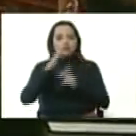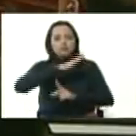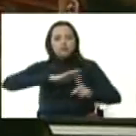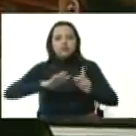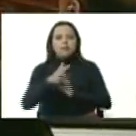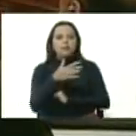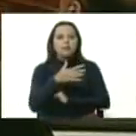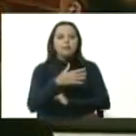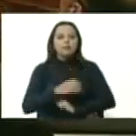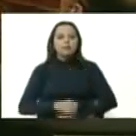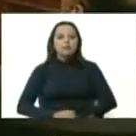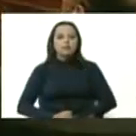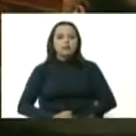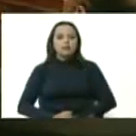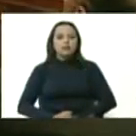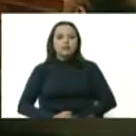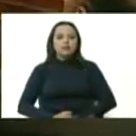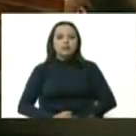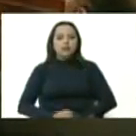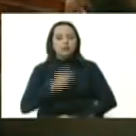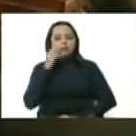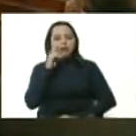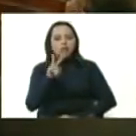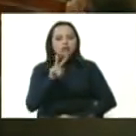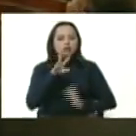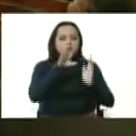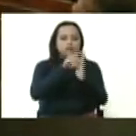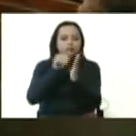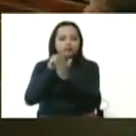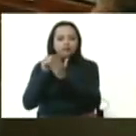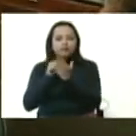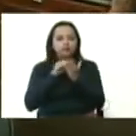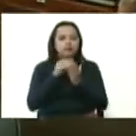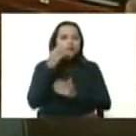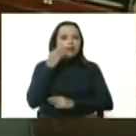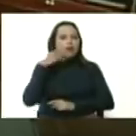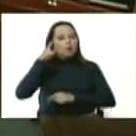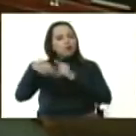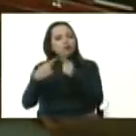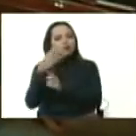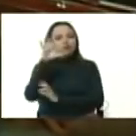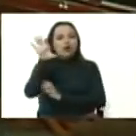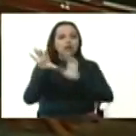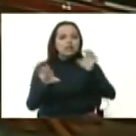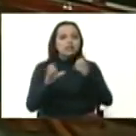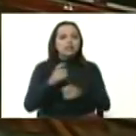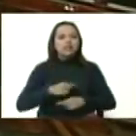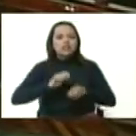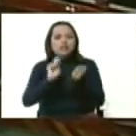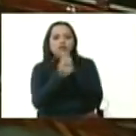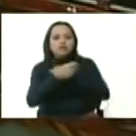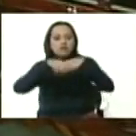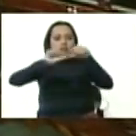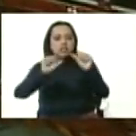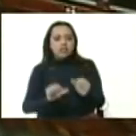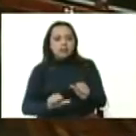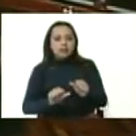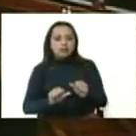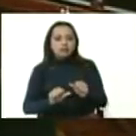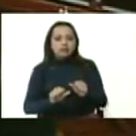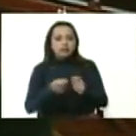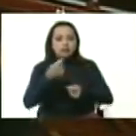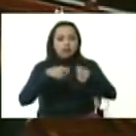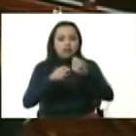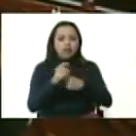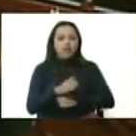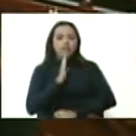quizás viendo experiencias de otros países también que han venido transformando su sistema financiero en el caso de la